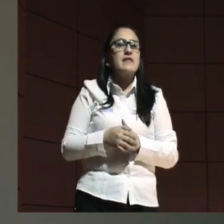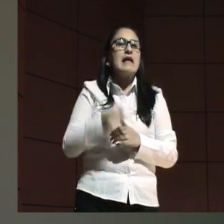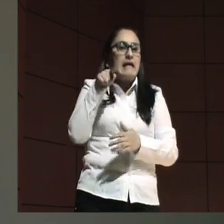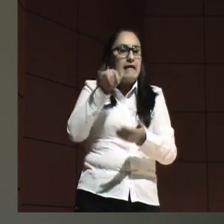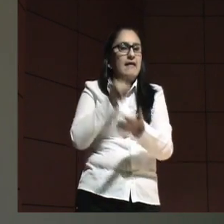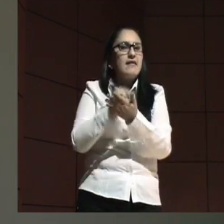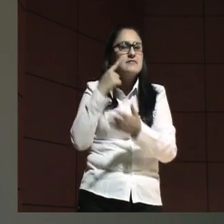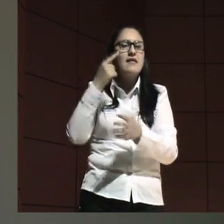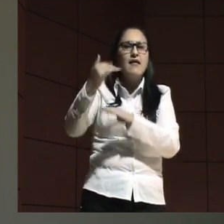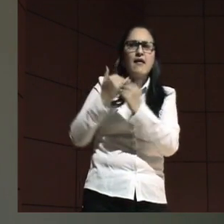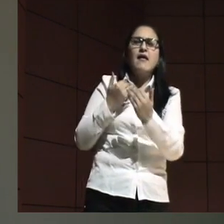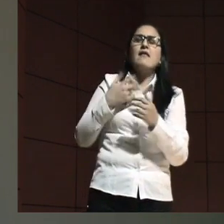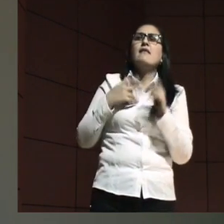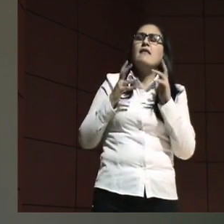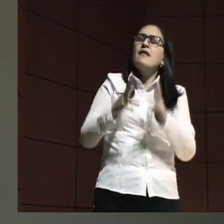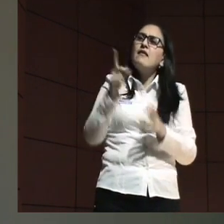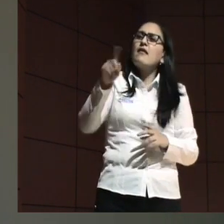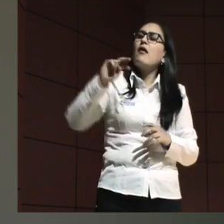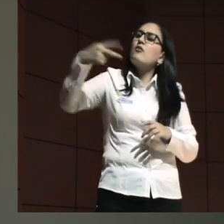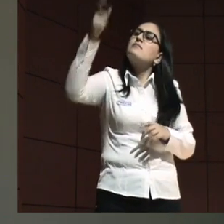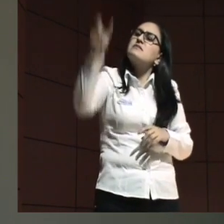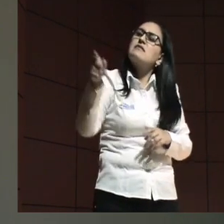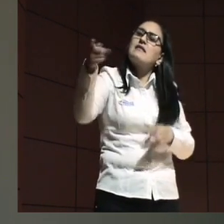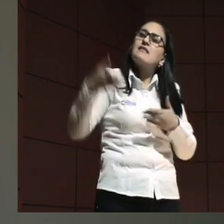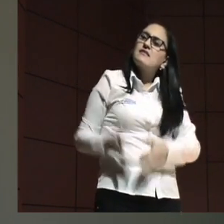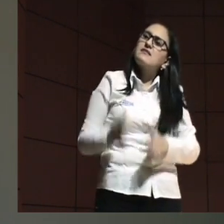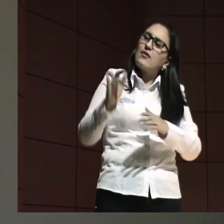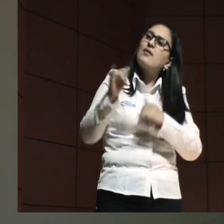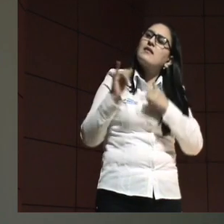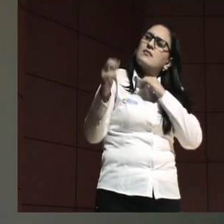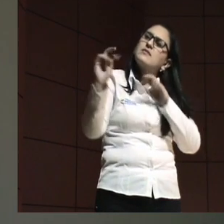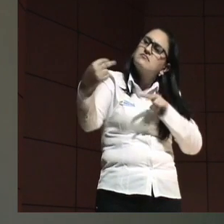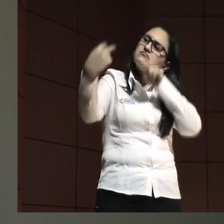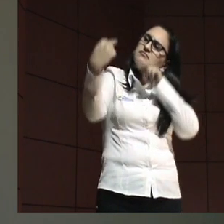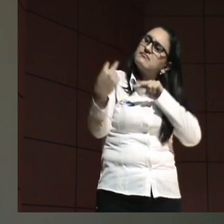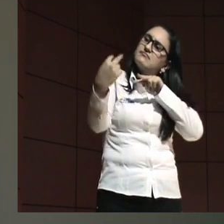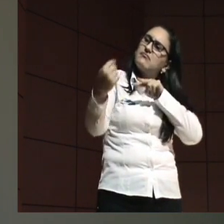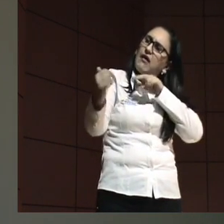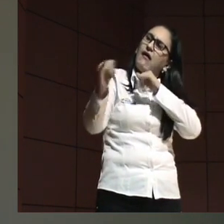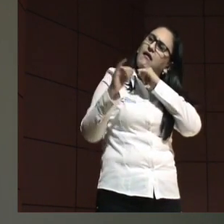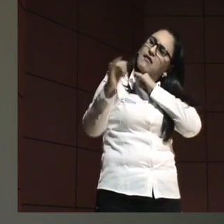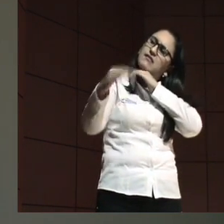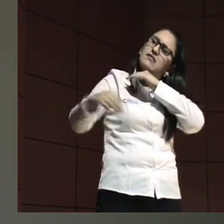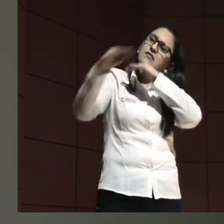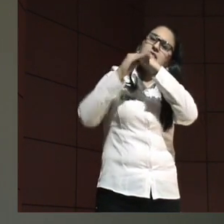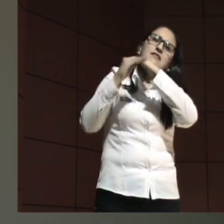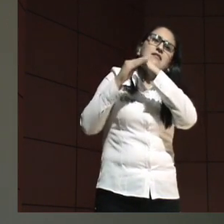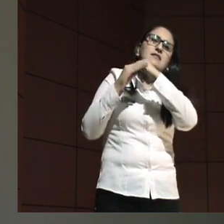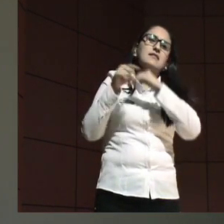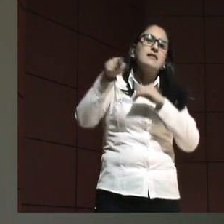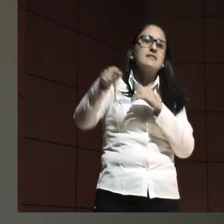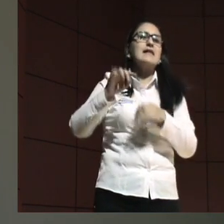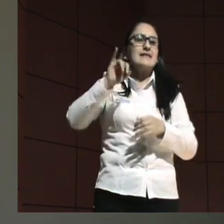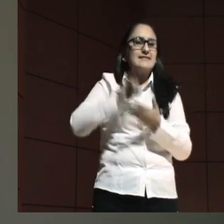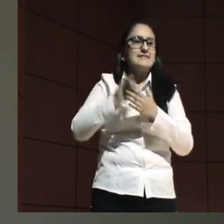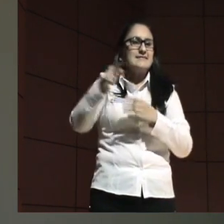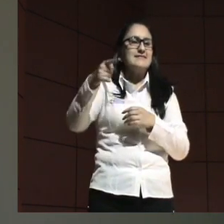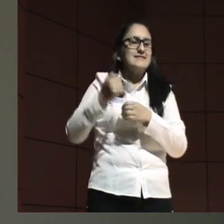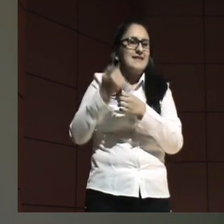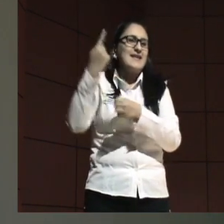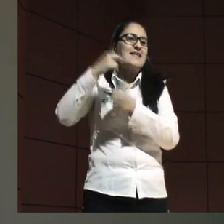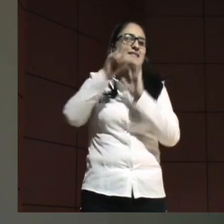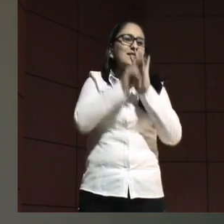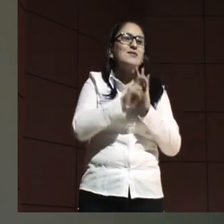Eso nos indica no solo que el otro nace a partir que yo me veo en él, sino que es equivalente, y es el segundo elemento de la